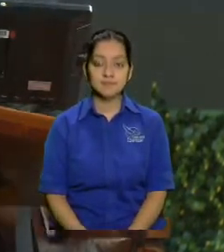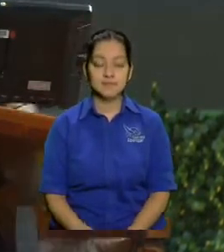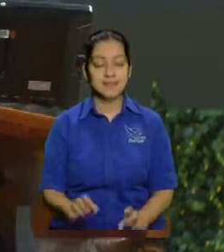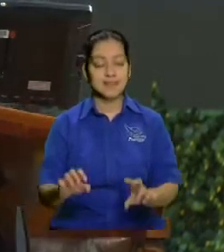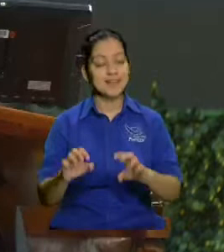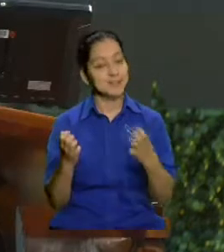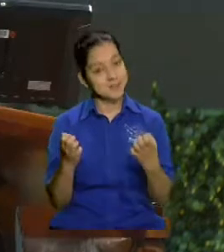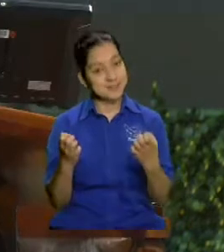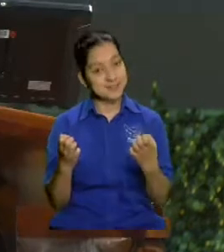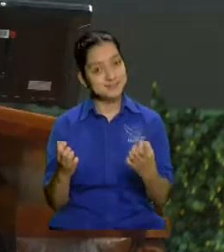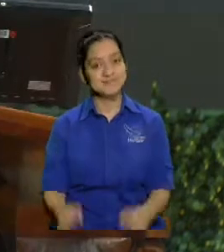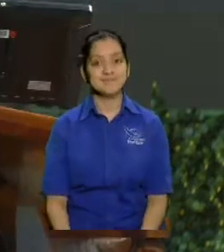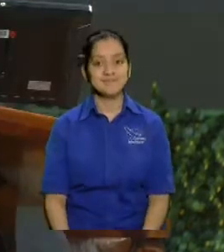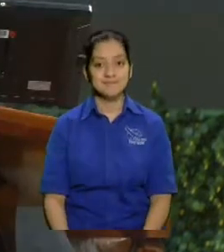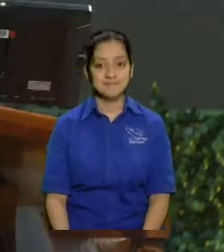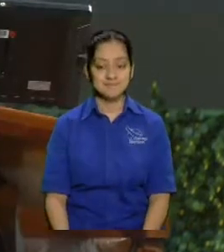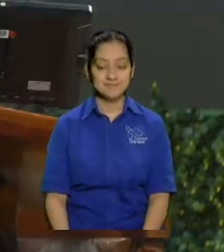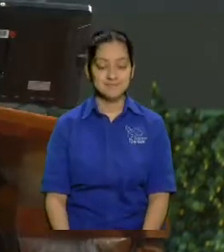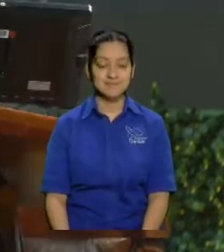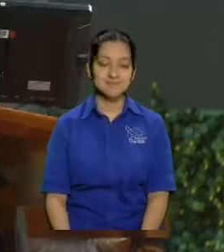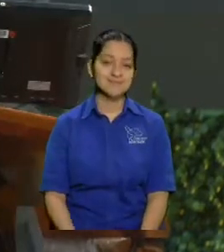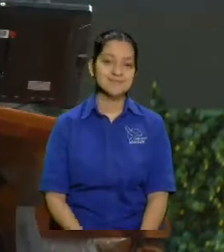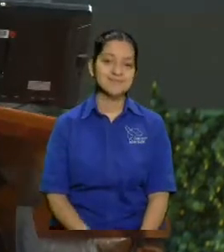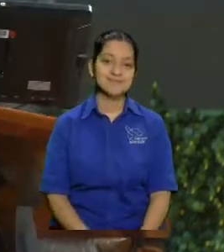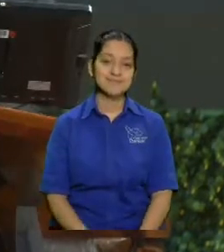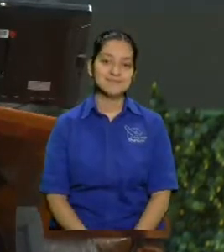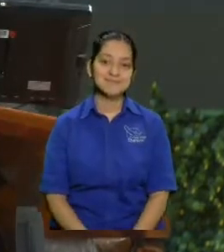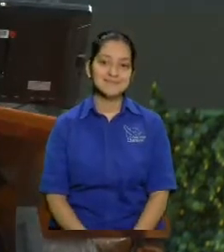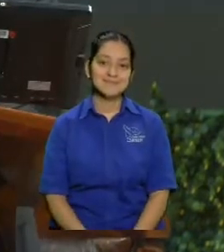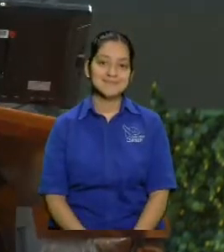Entonces, por lo tanto,